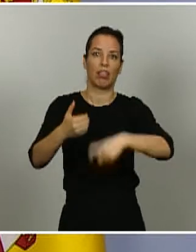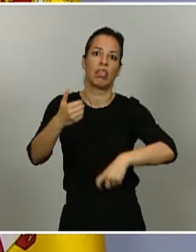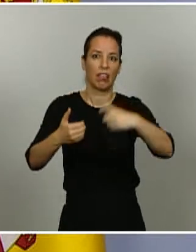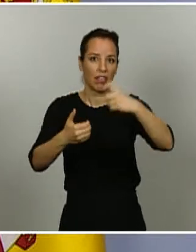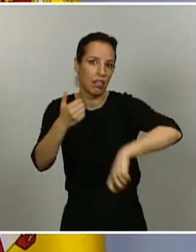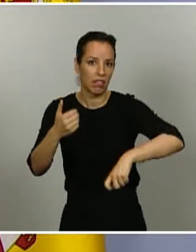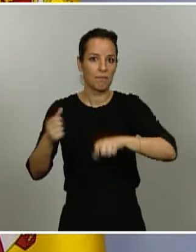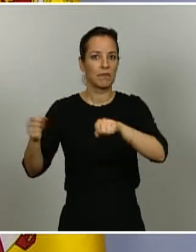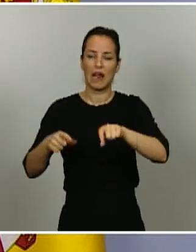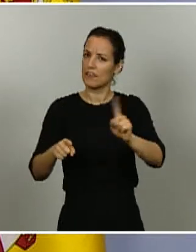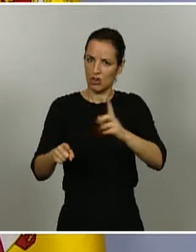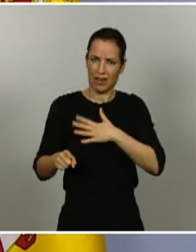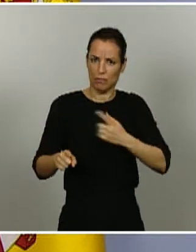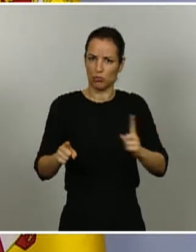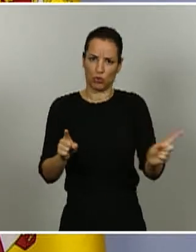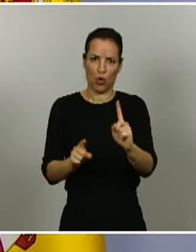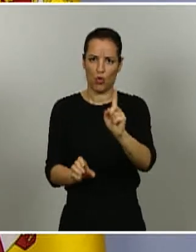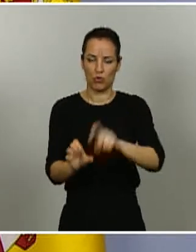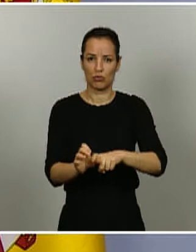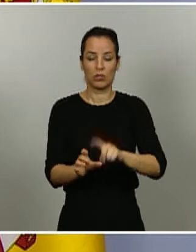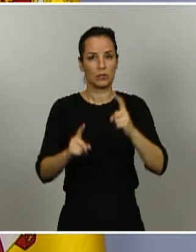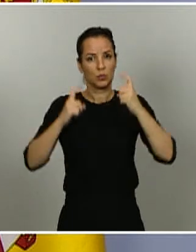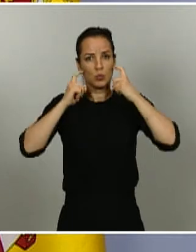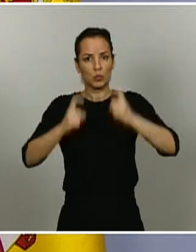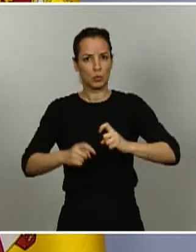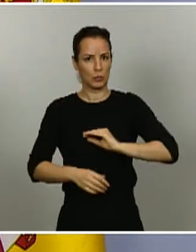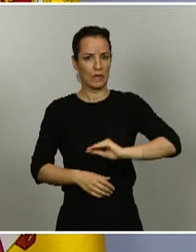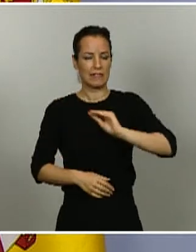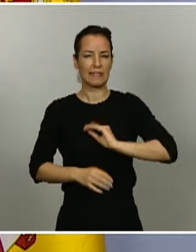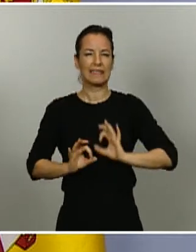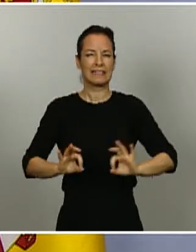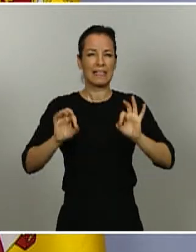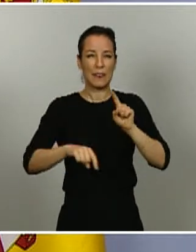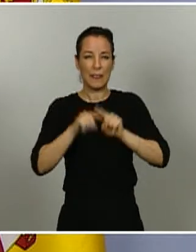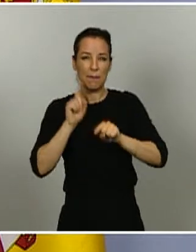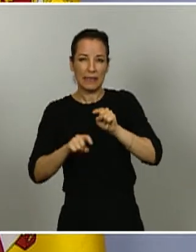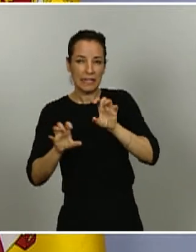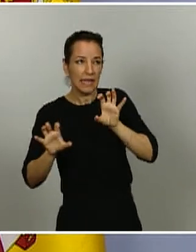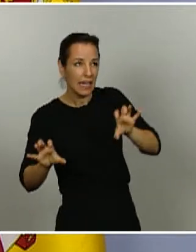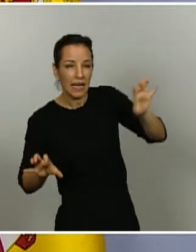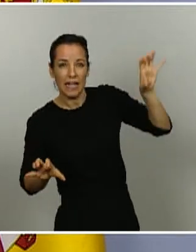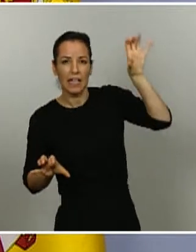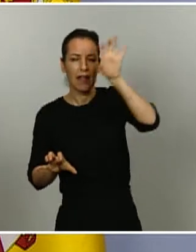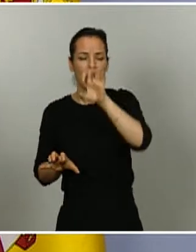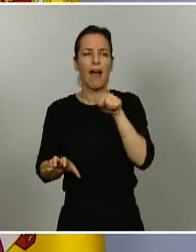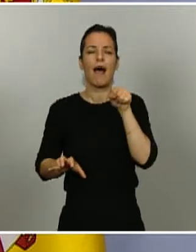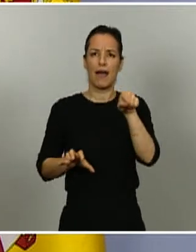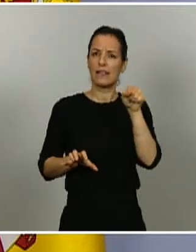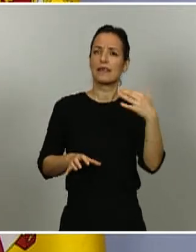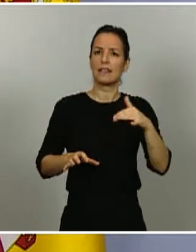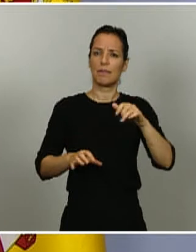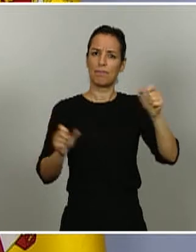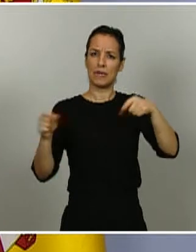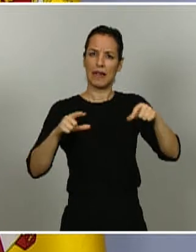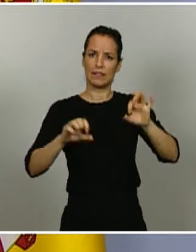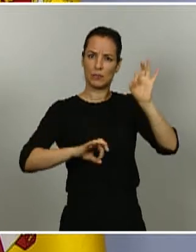inmigrantes. Aquí se ha hecho un esfuerzo importante, especialmente en algunas áreas geográficas donde tenían un porcentaje mayor de